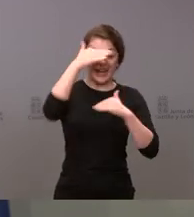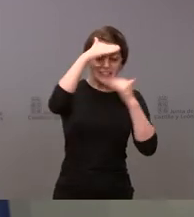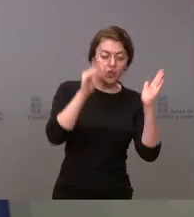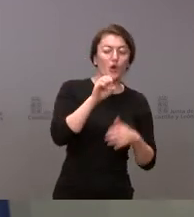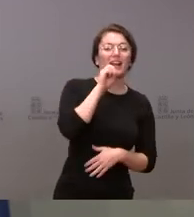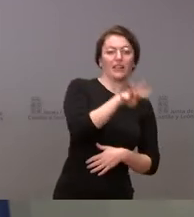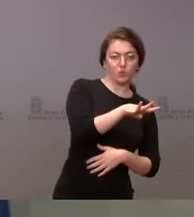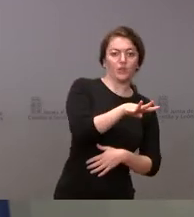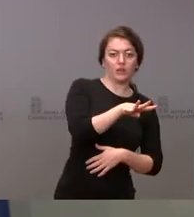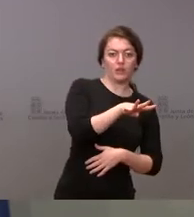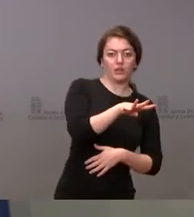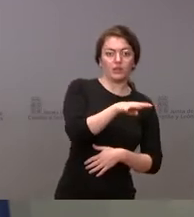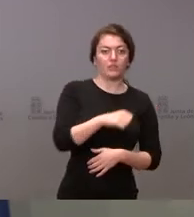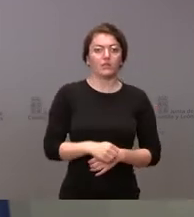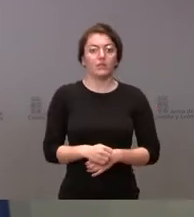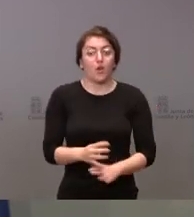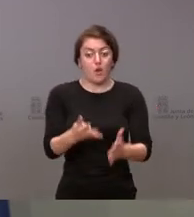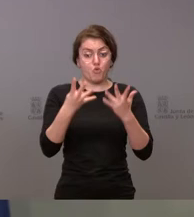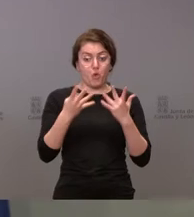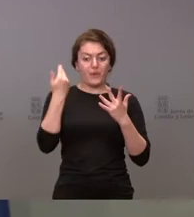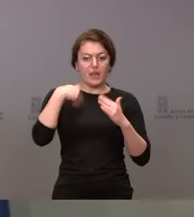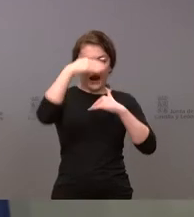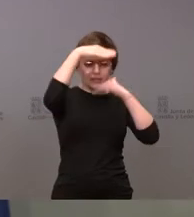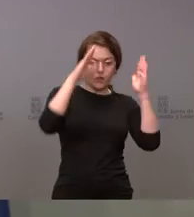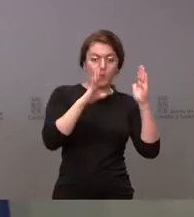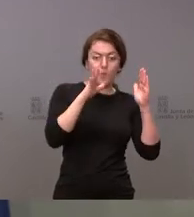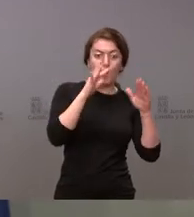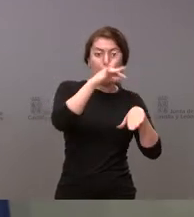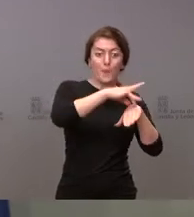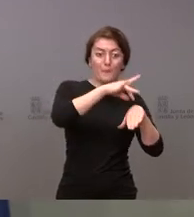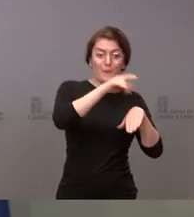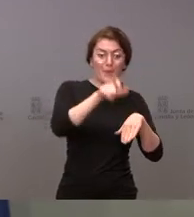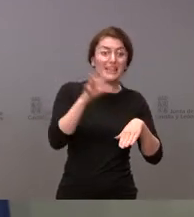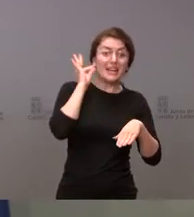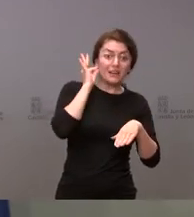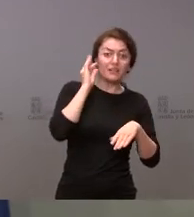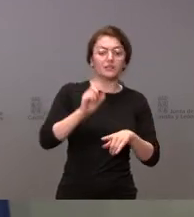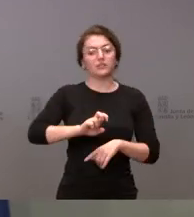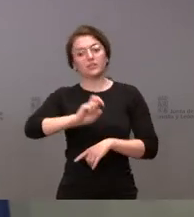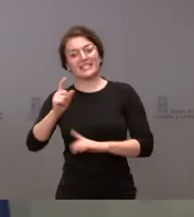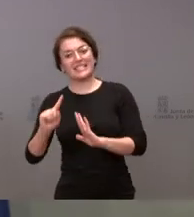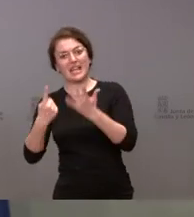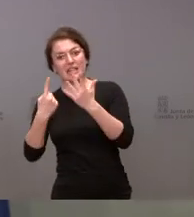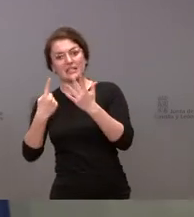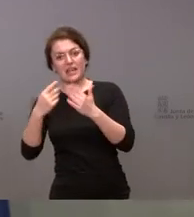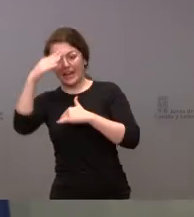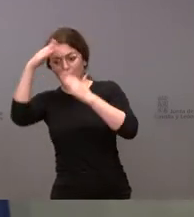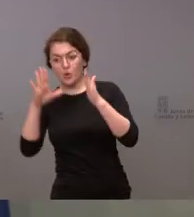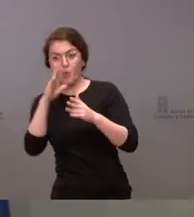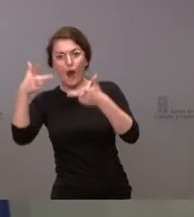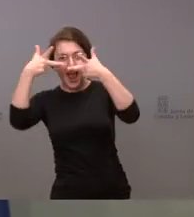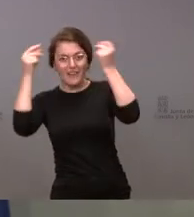nueve que fueron atendidas por la médico que fue a Monumenta el viernes y seis fueron atendidos por la enfermera que